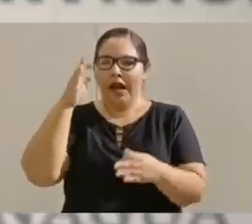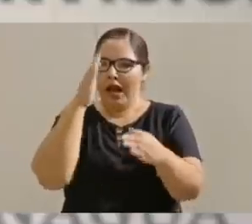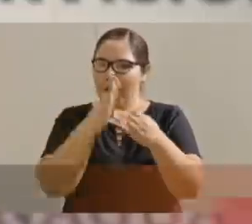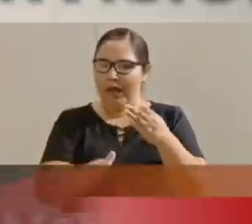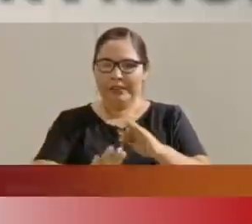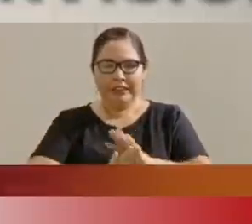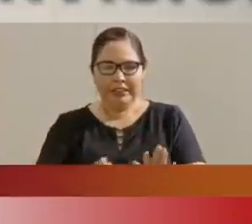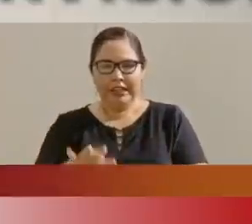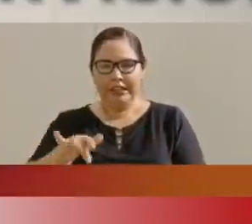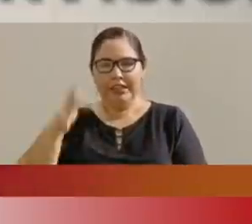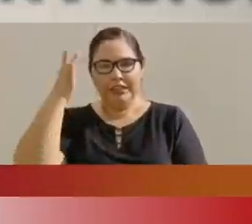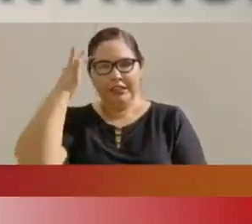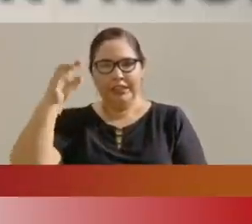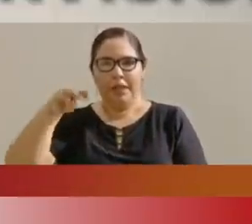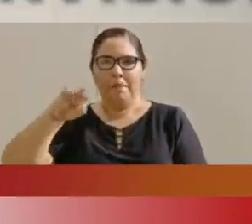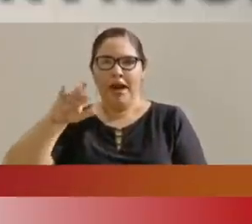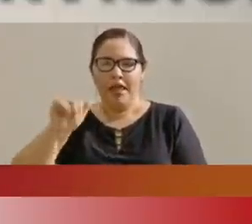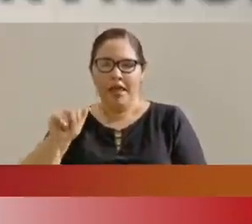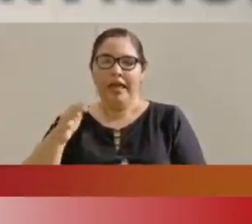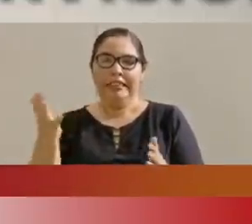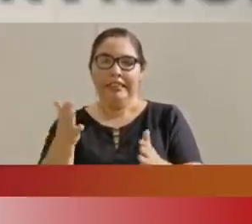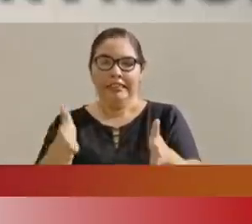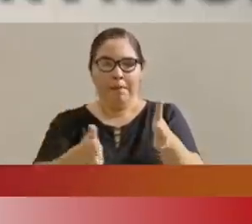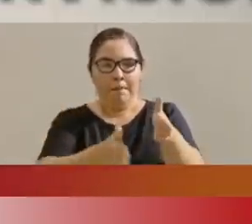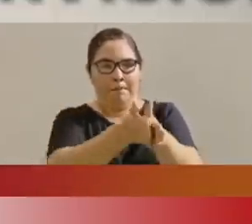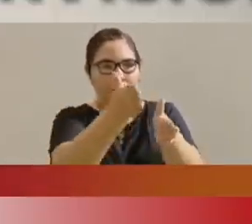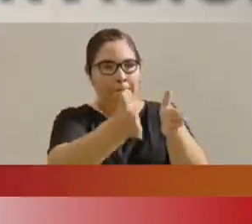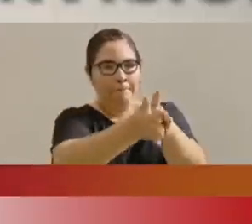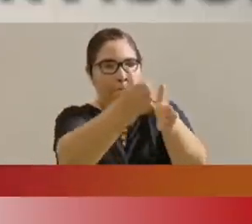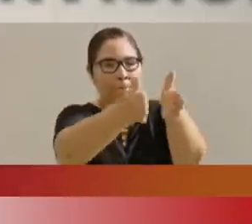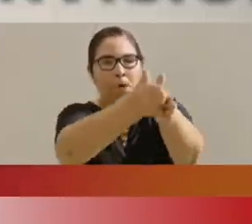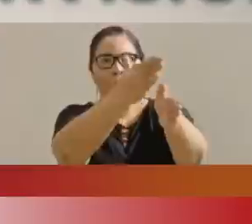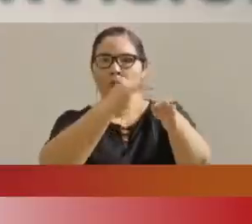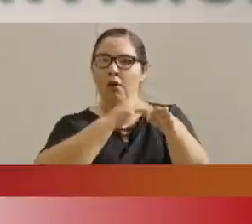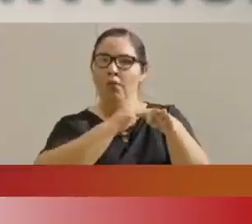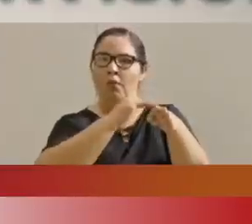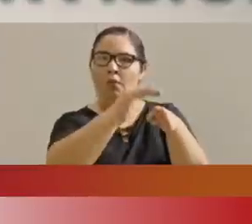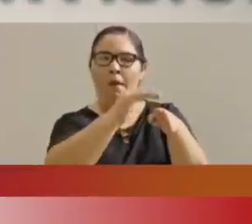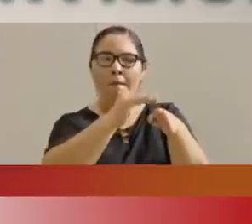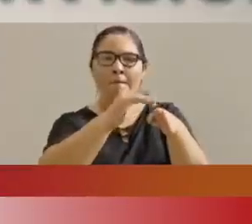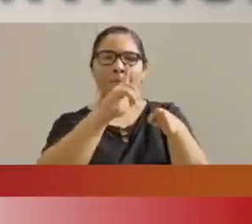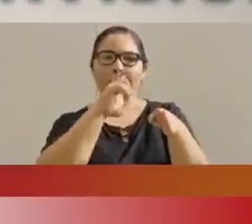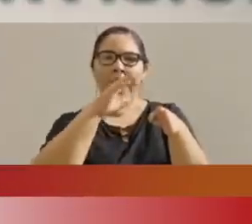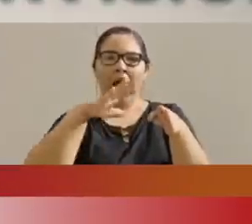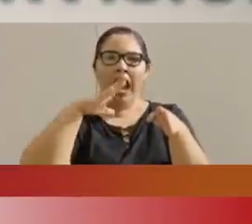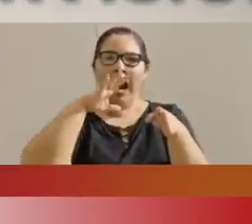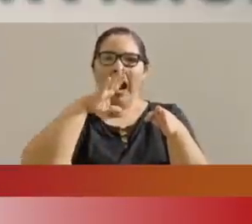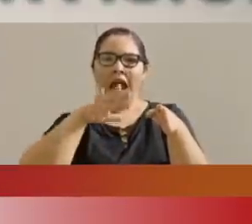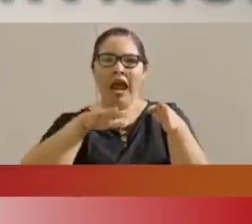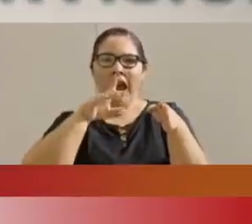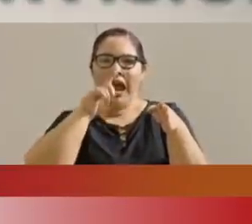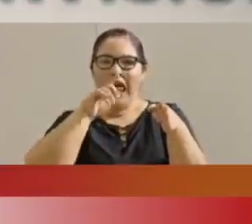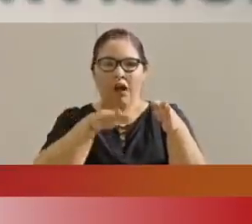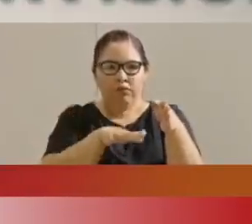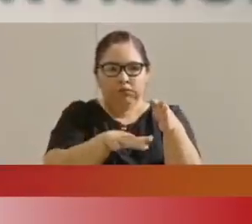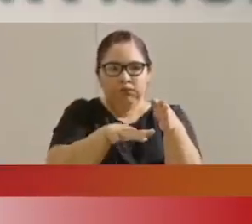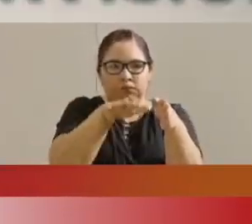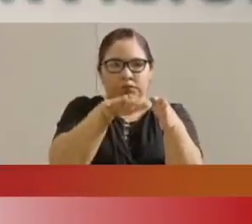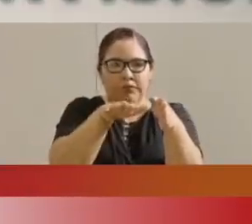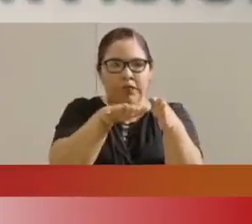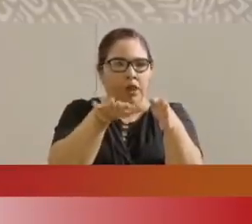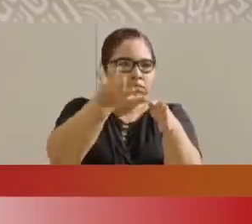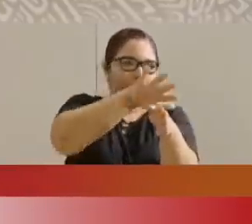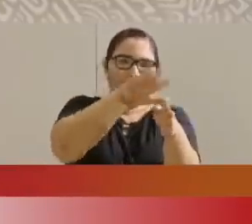Decía de que se hacen bordos de protección y se tienen que hacer al mismo tiempo los caminos.